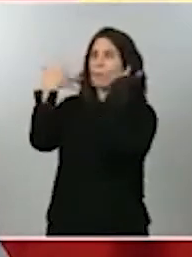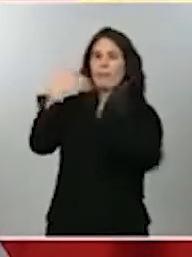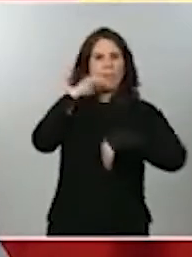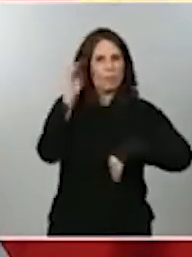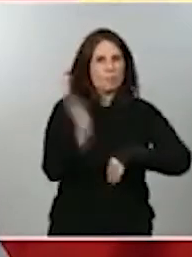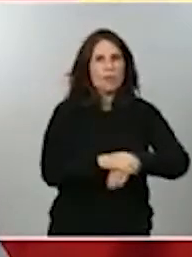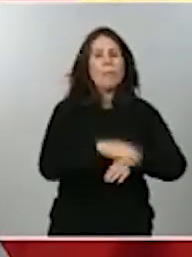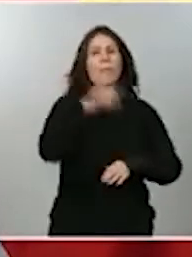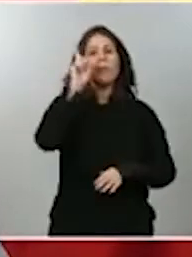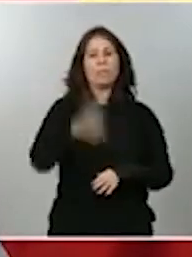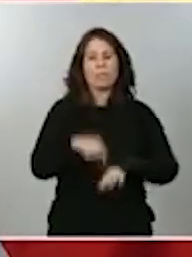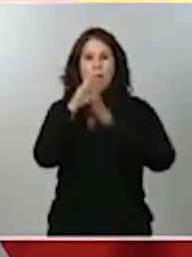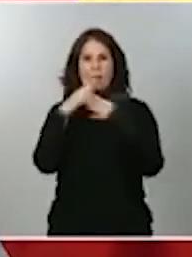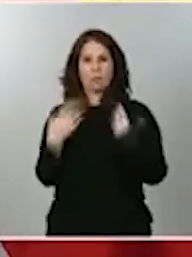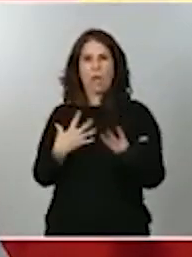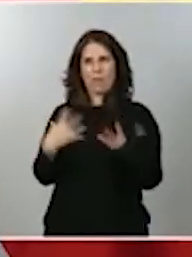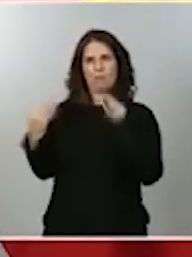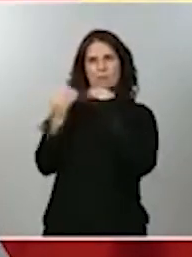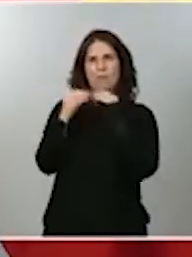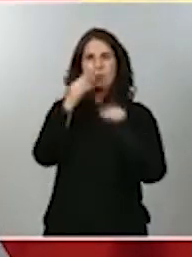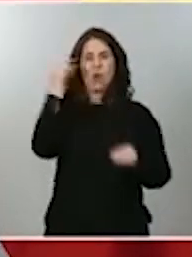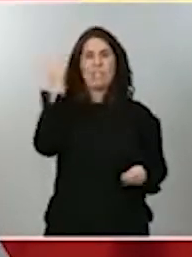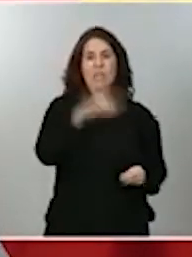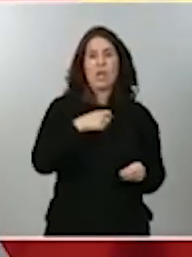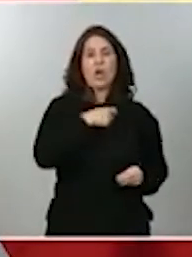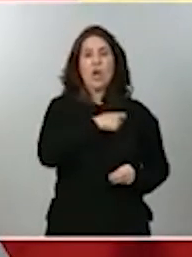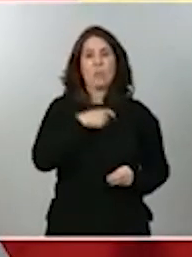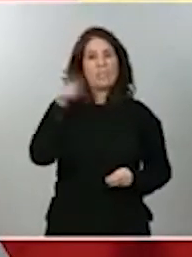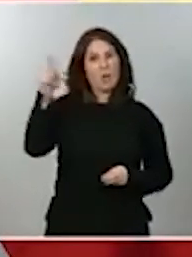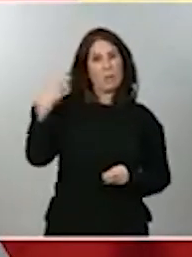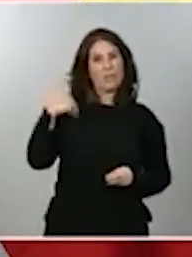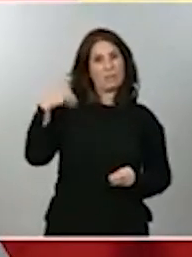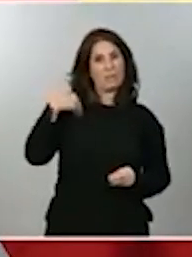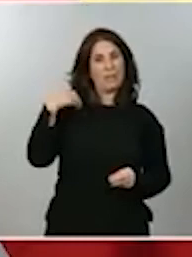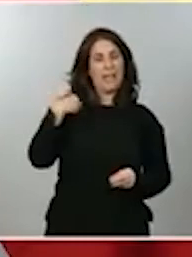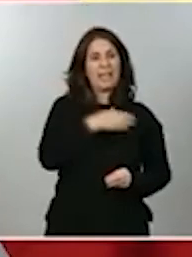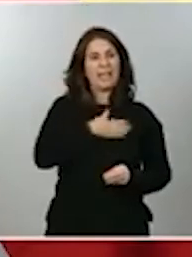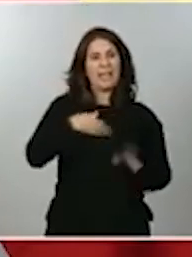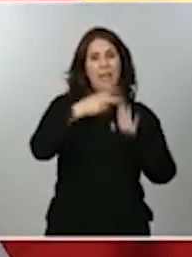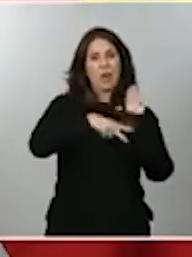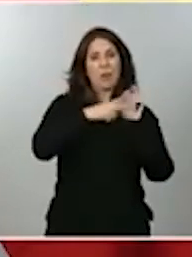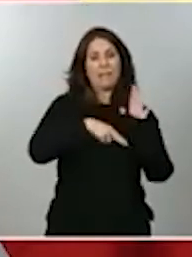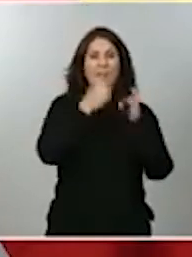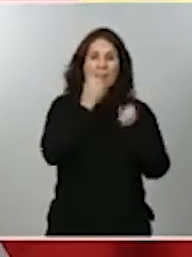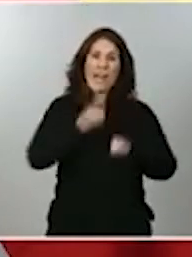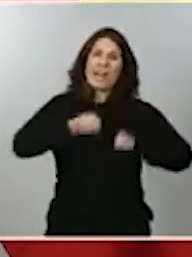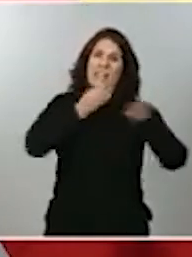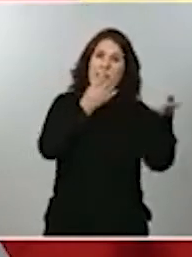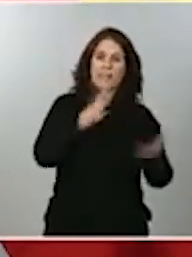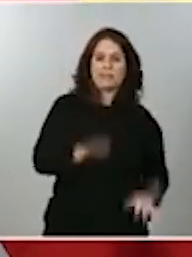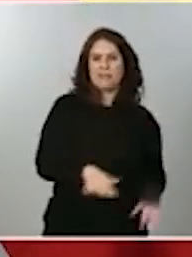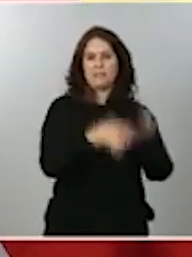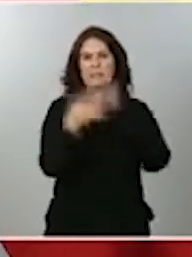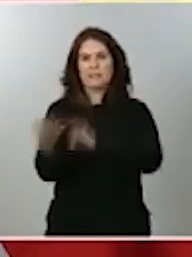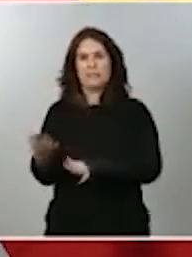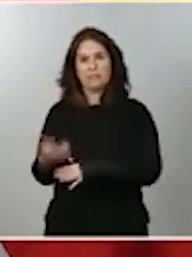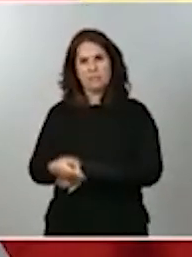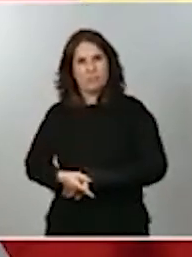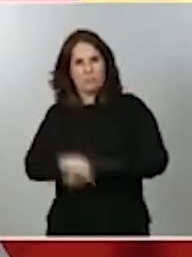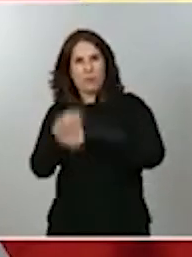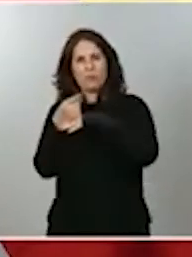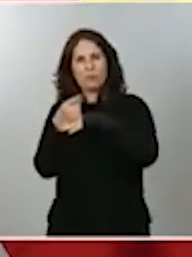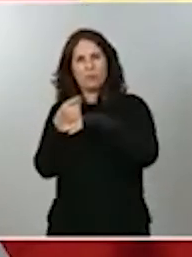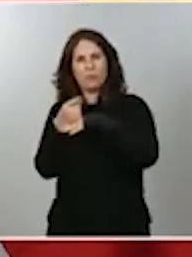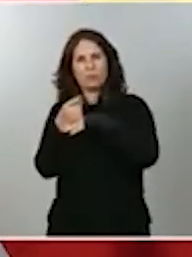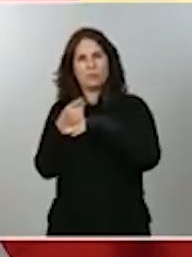actual y es que saben que la propia Comisión quiere pasar de normas declarativas a, justamente, normas que obliguen. Y es el caso de